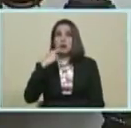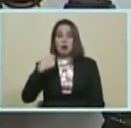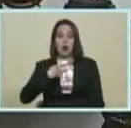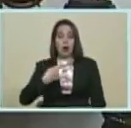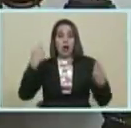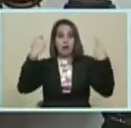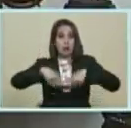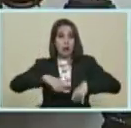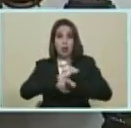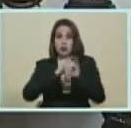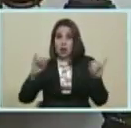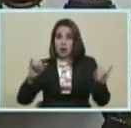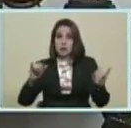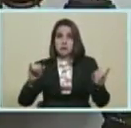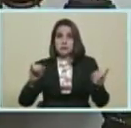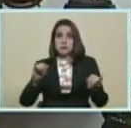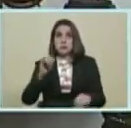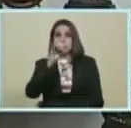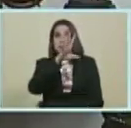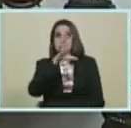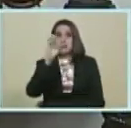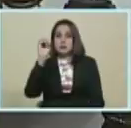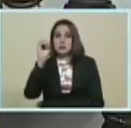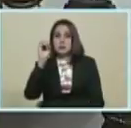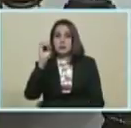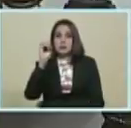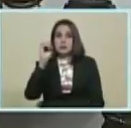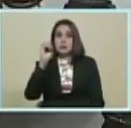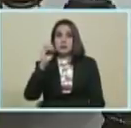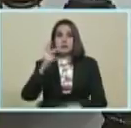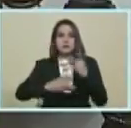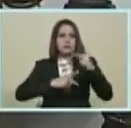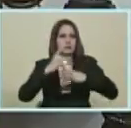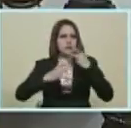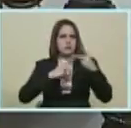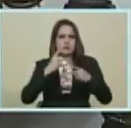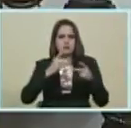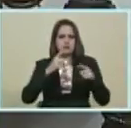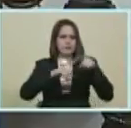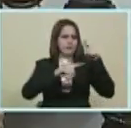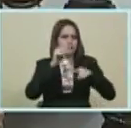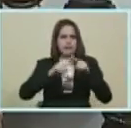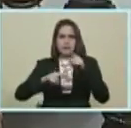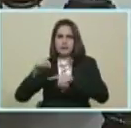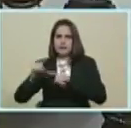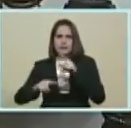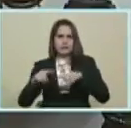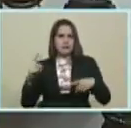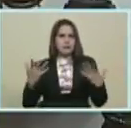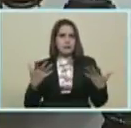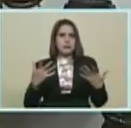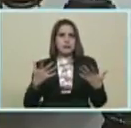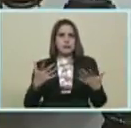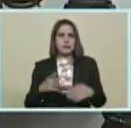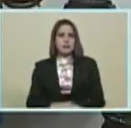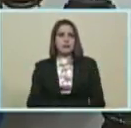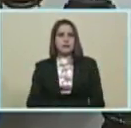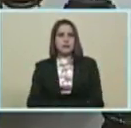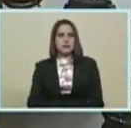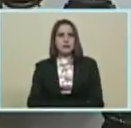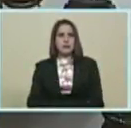plan 50 ya 50 Productos Rublos